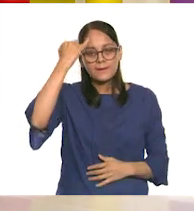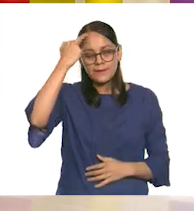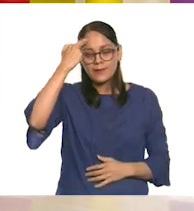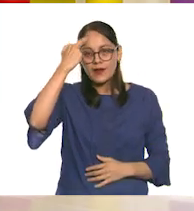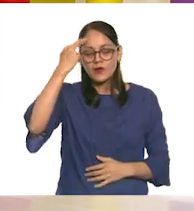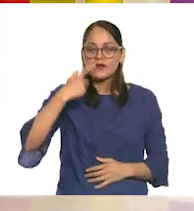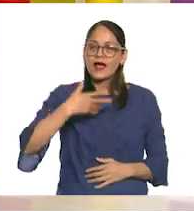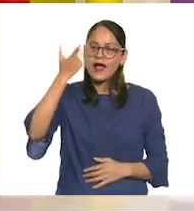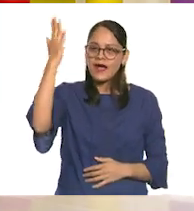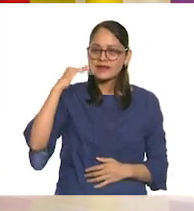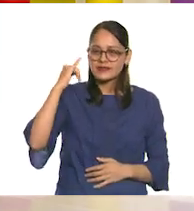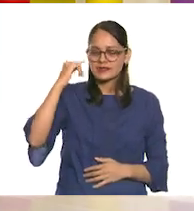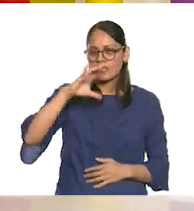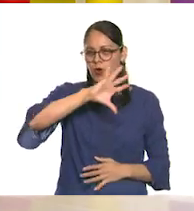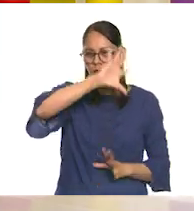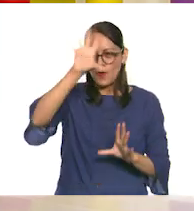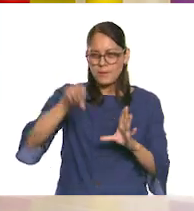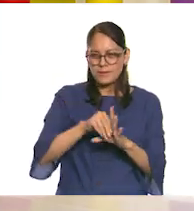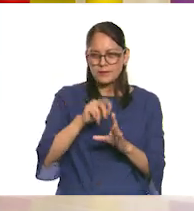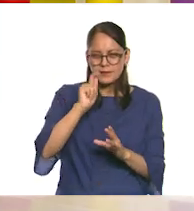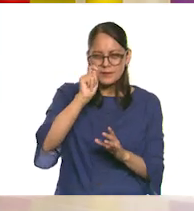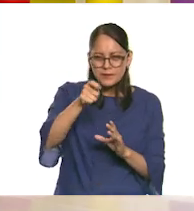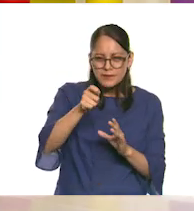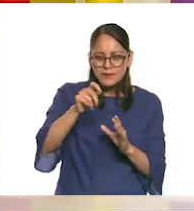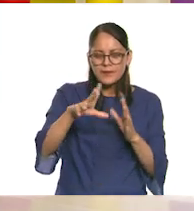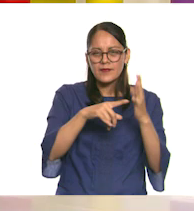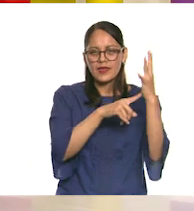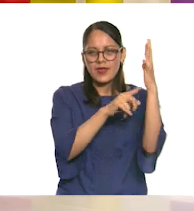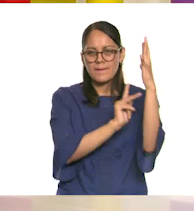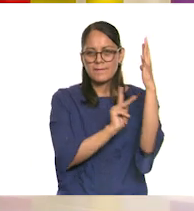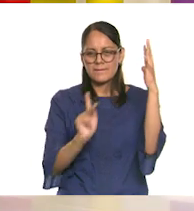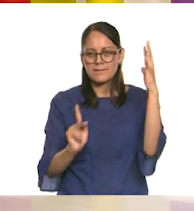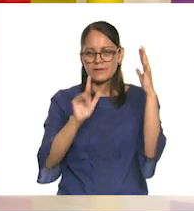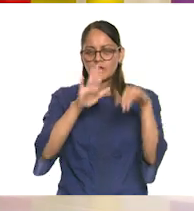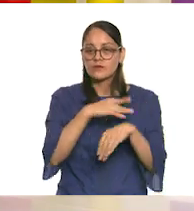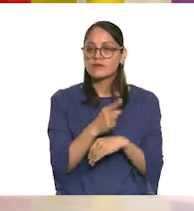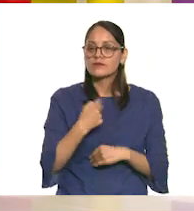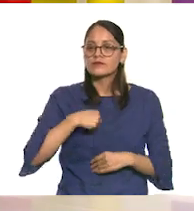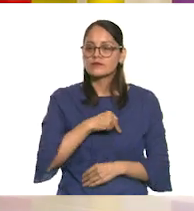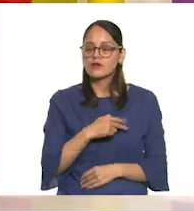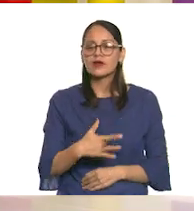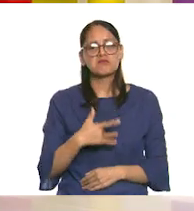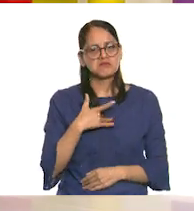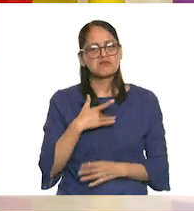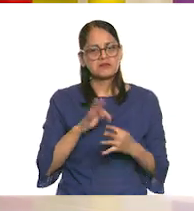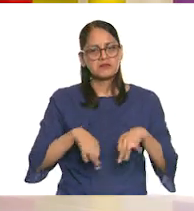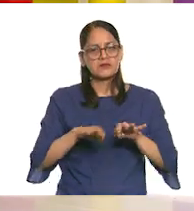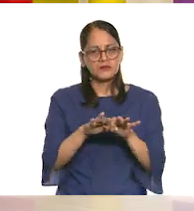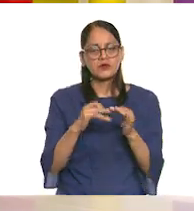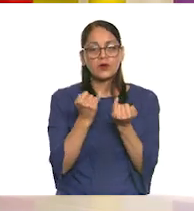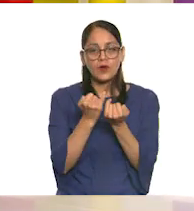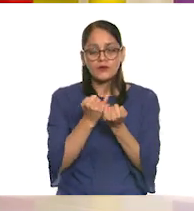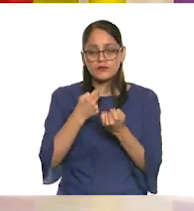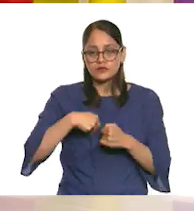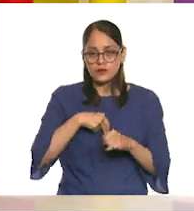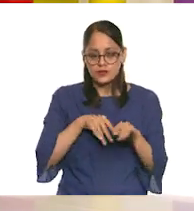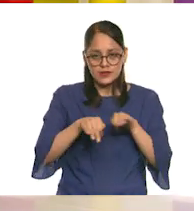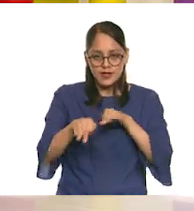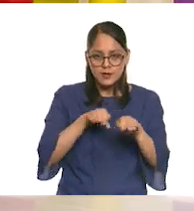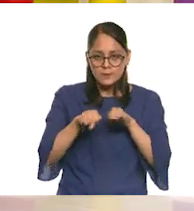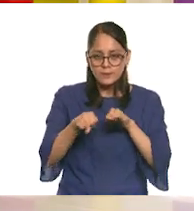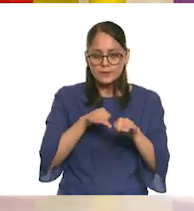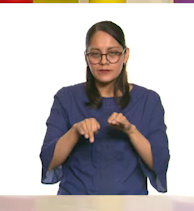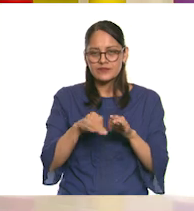cuando lo estábamos viendo en la clase pasada, porque podíamos sacarle mucho provecho, y además utilizar trabajos, como lo